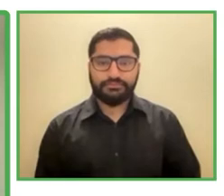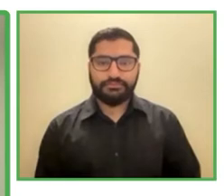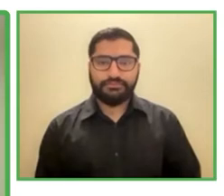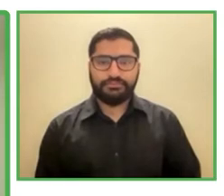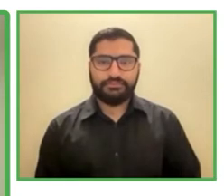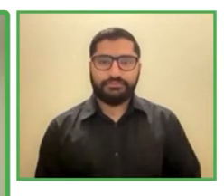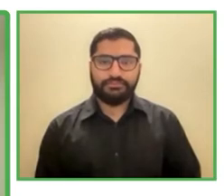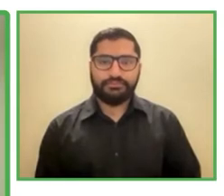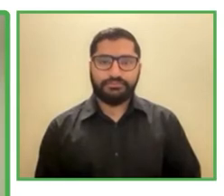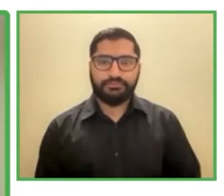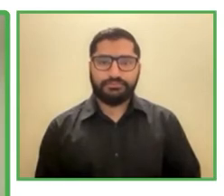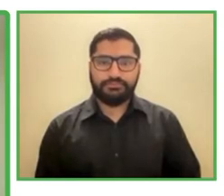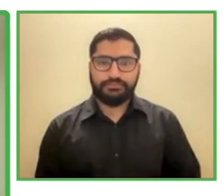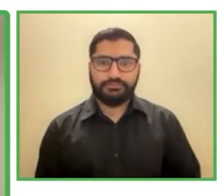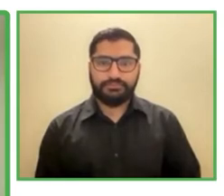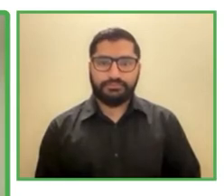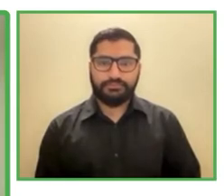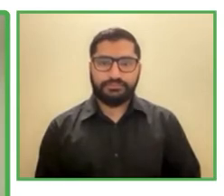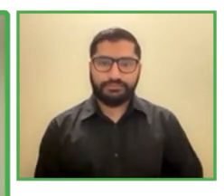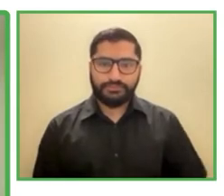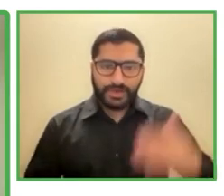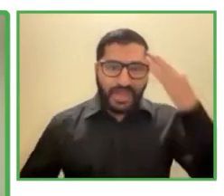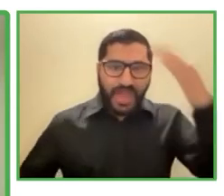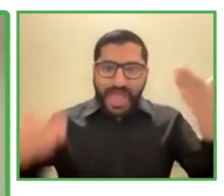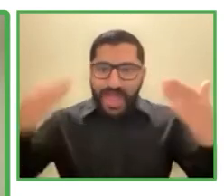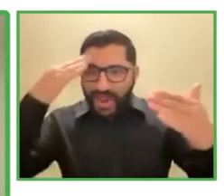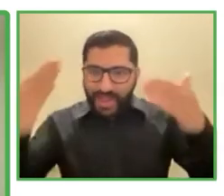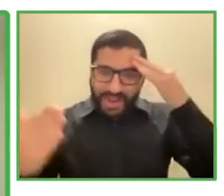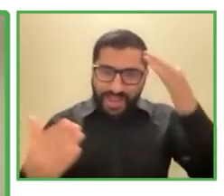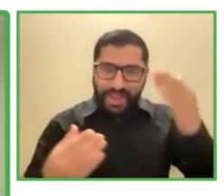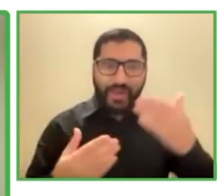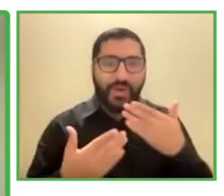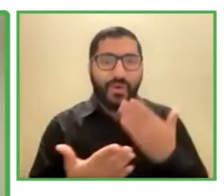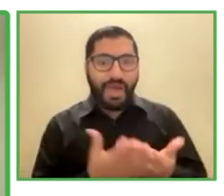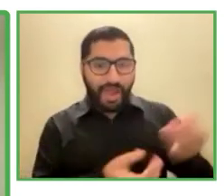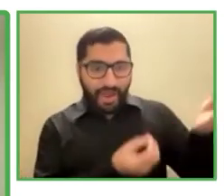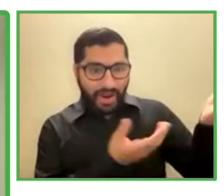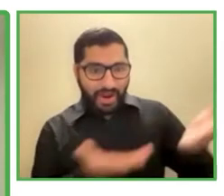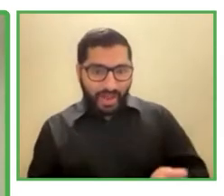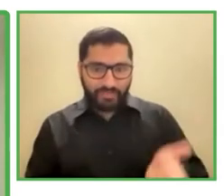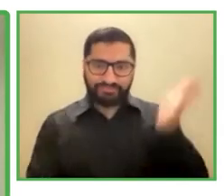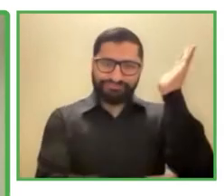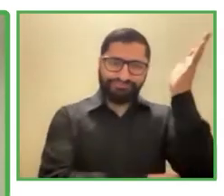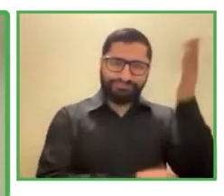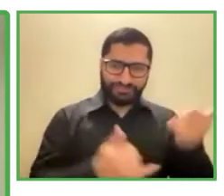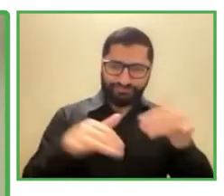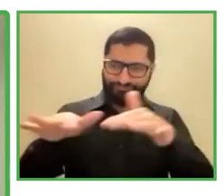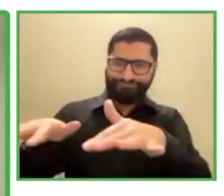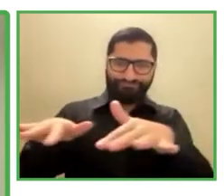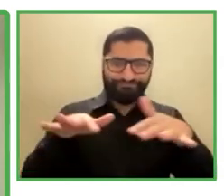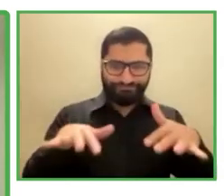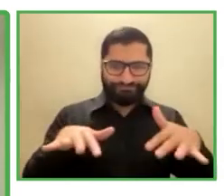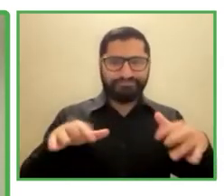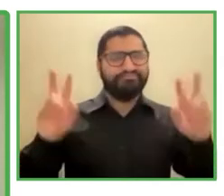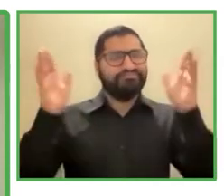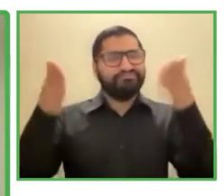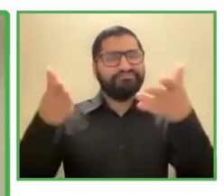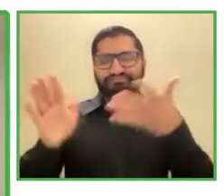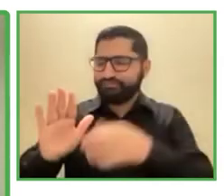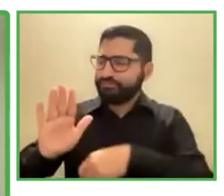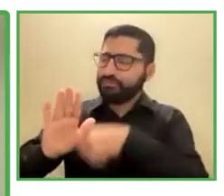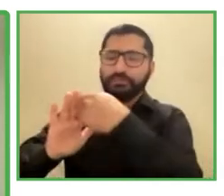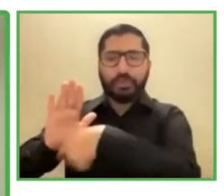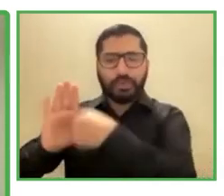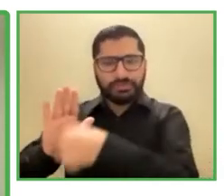Hola, bienvenido a la conferencia Cero Project Latinoamérica 2021. Junto